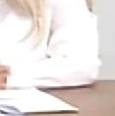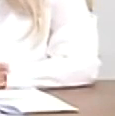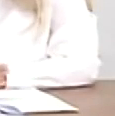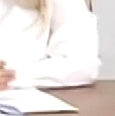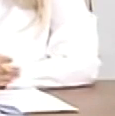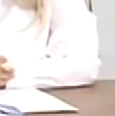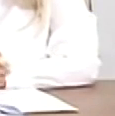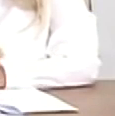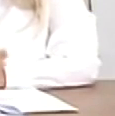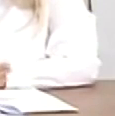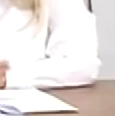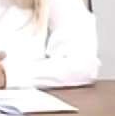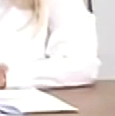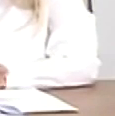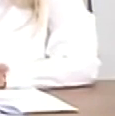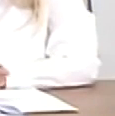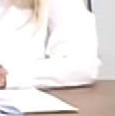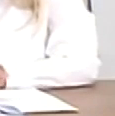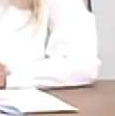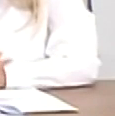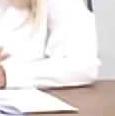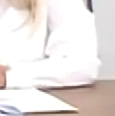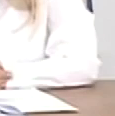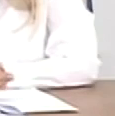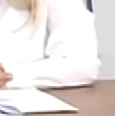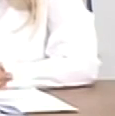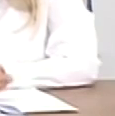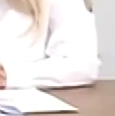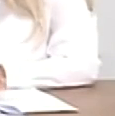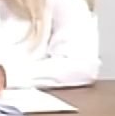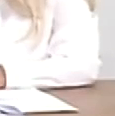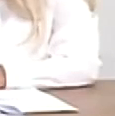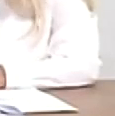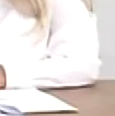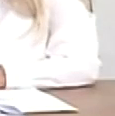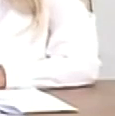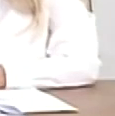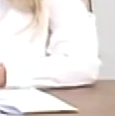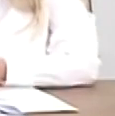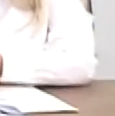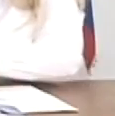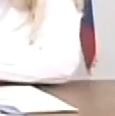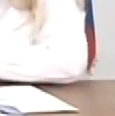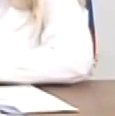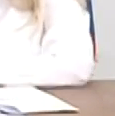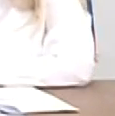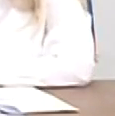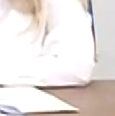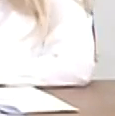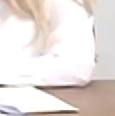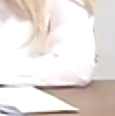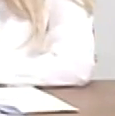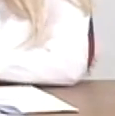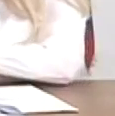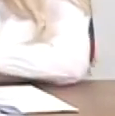pudieron regresar con todas las ganas que tienen de regresar y se quedaron asumiendo la cuarentena que